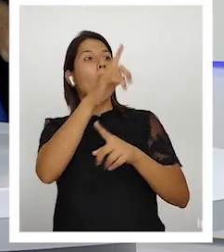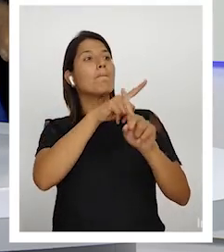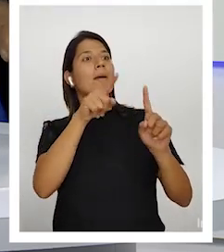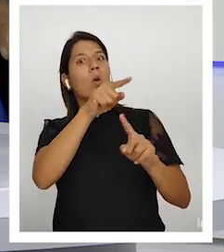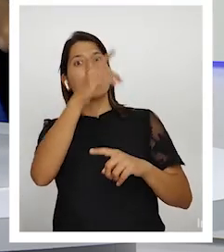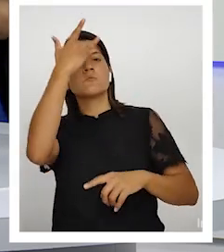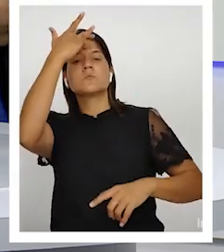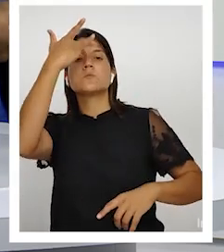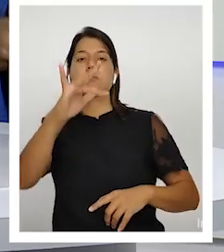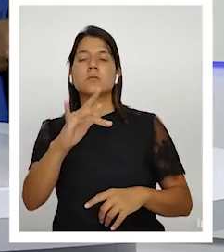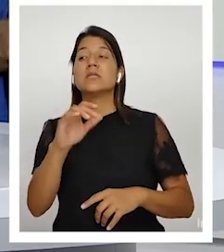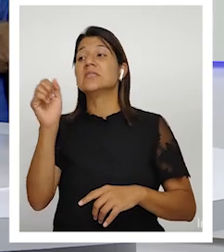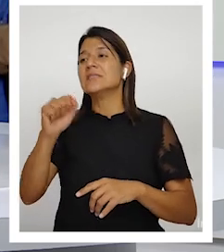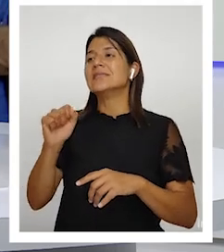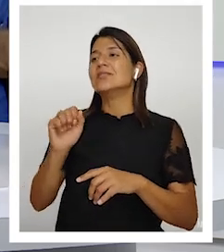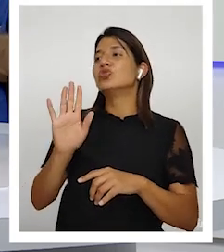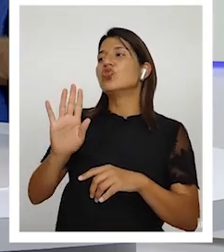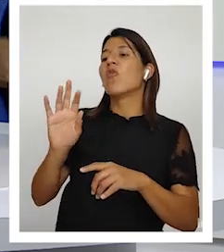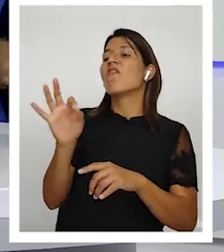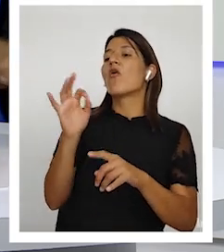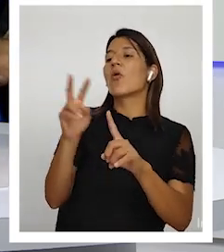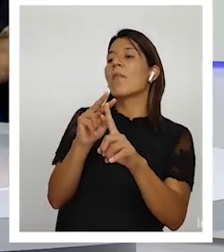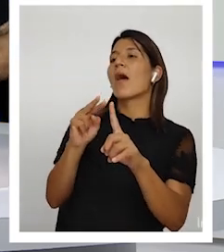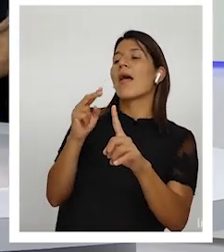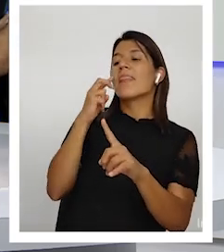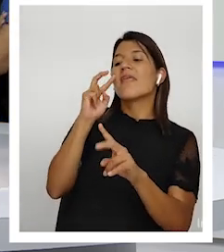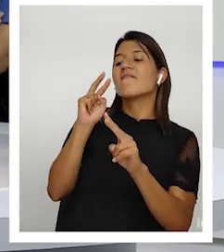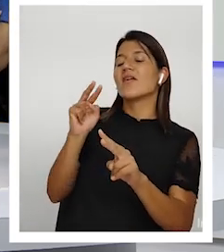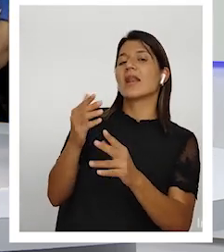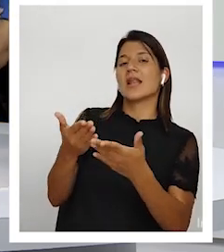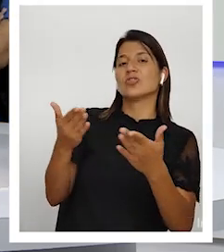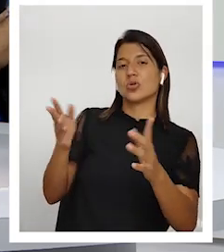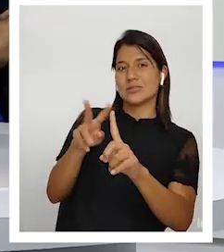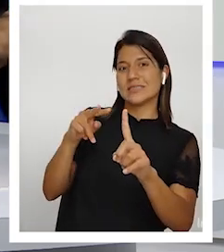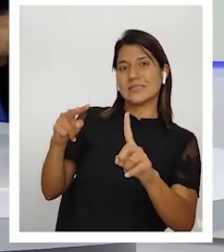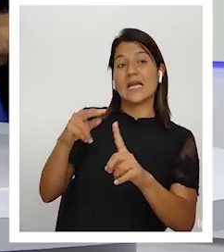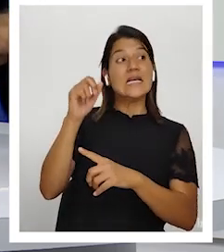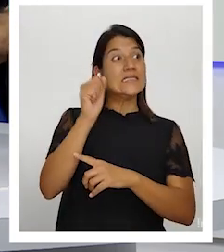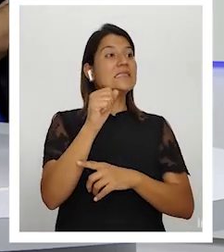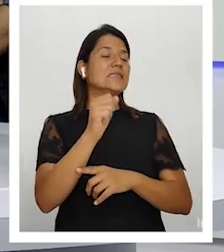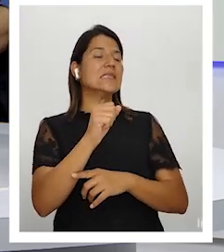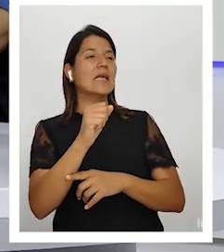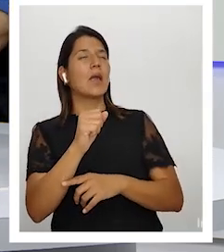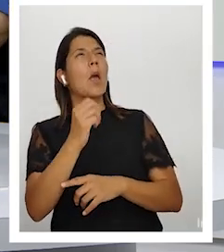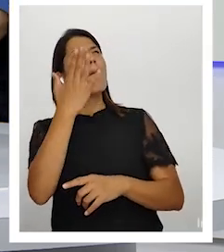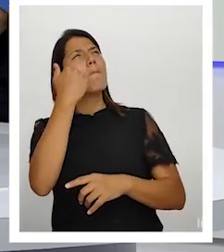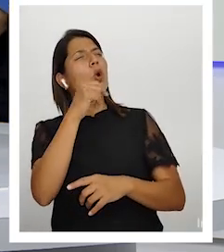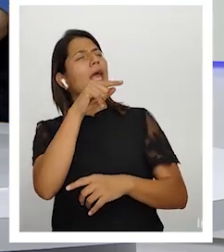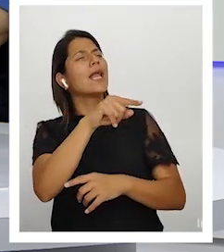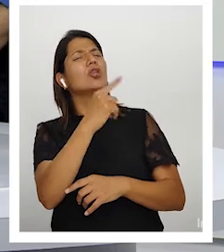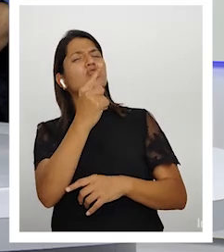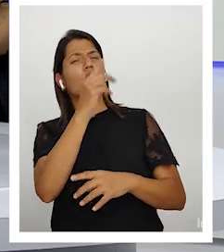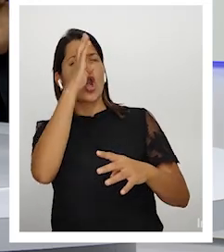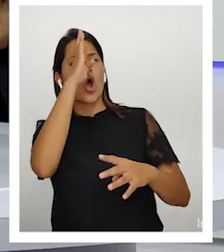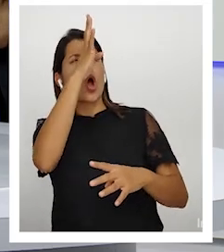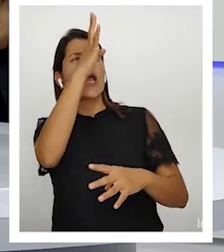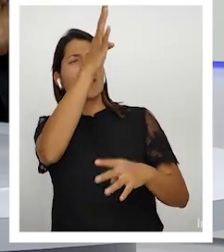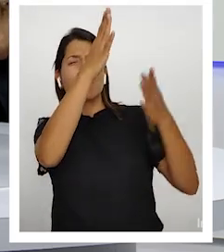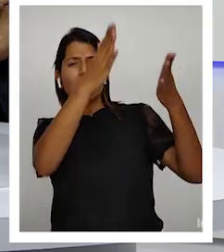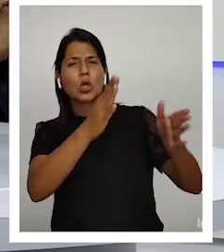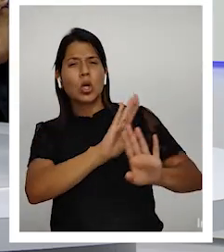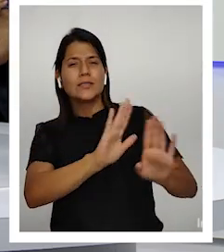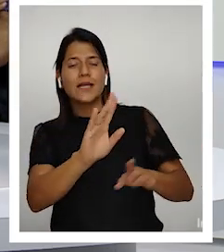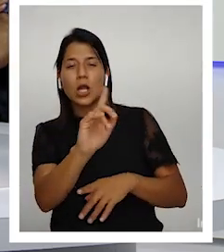diferencia por qué era más que un inventor porque el inventor genera genera